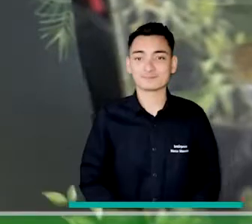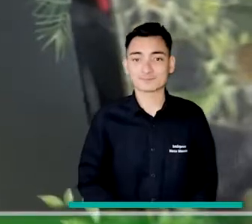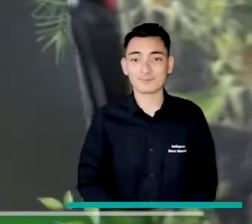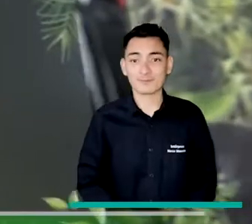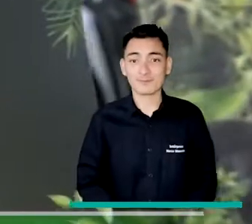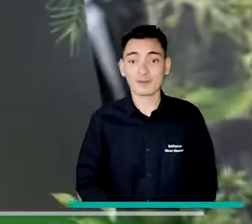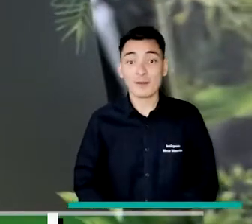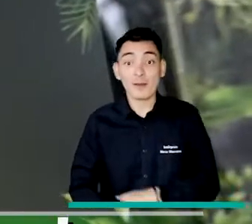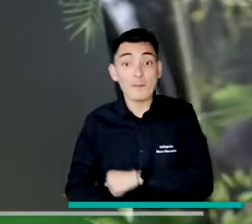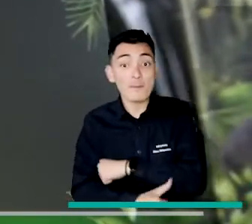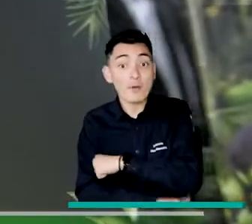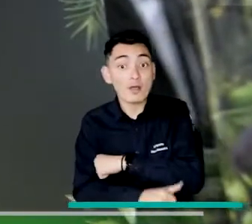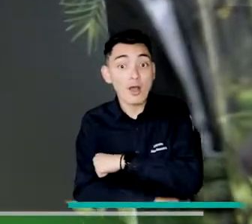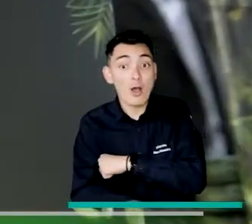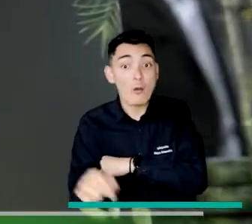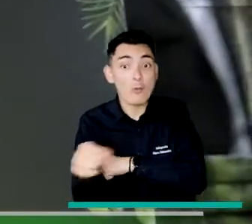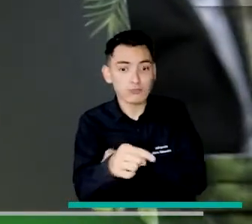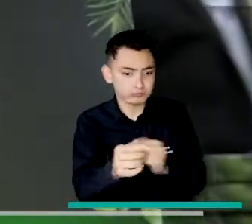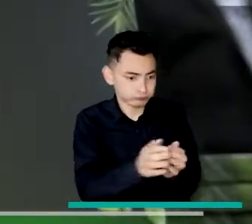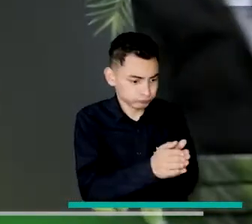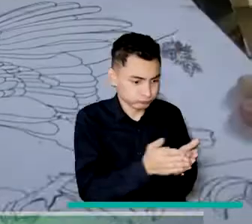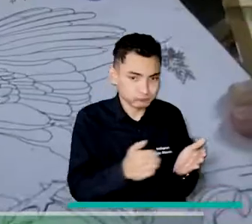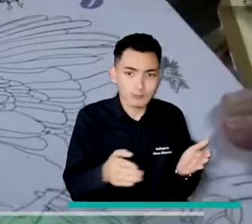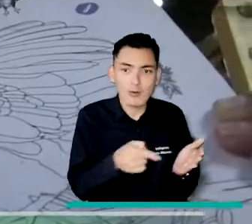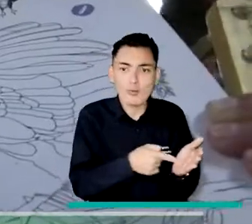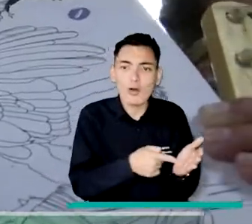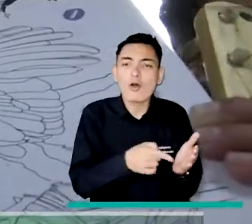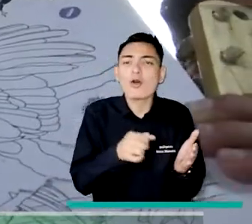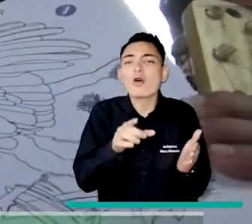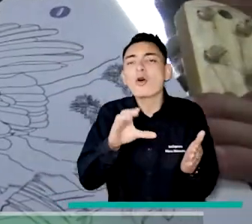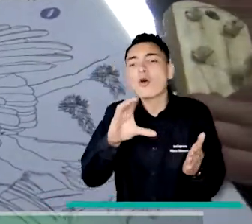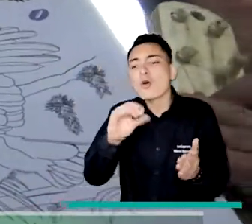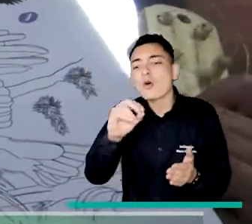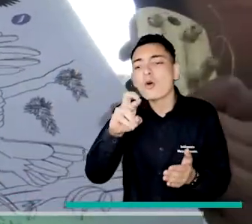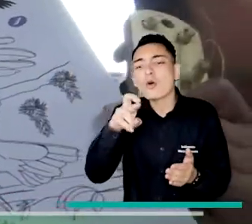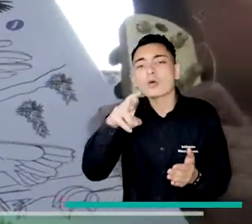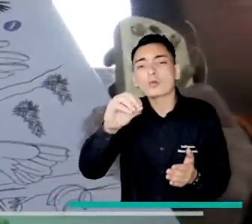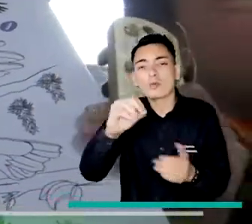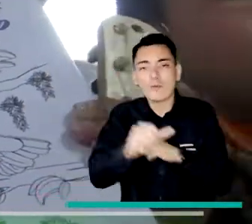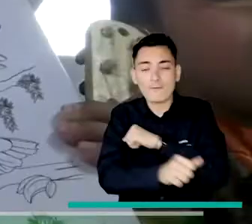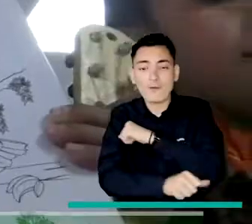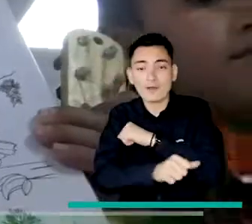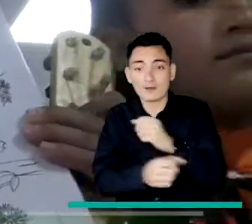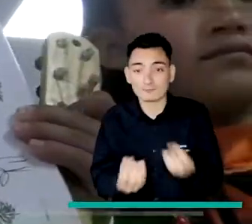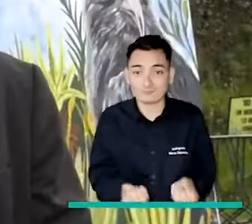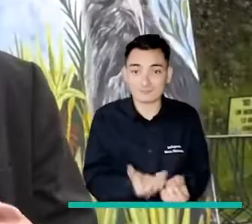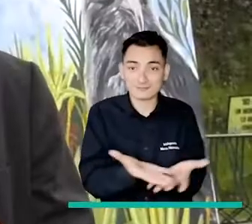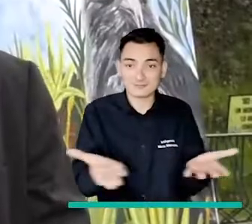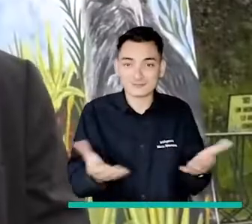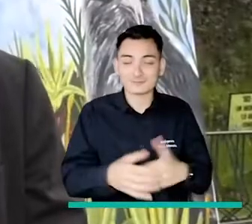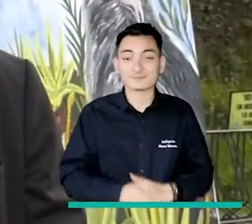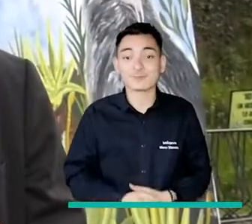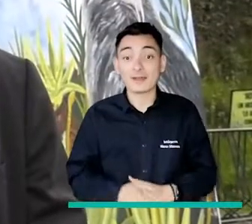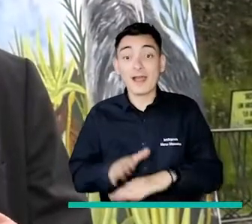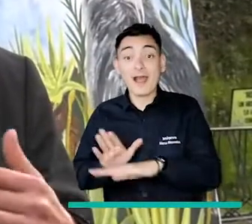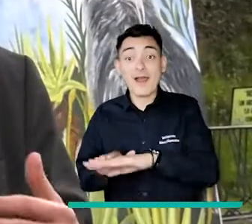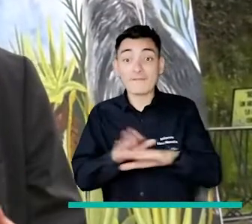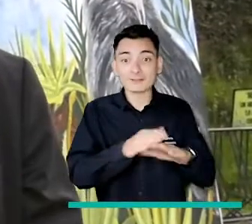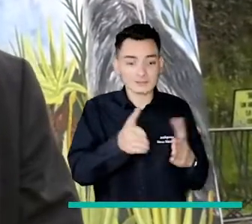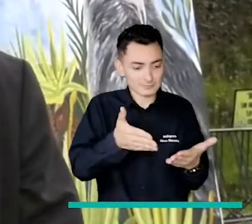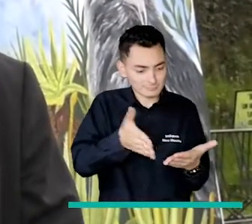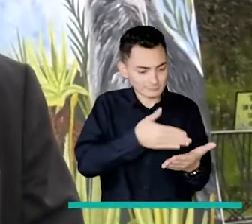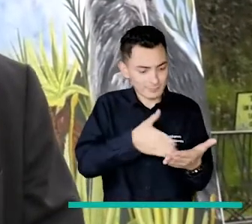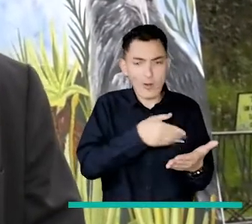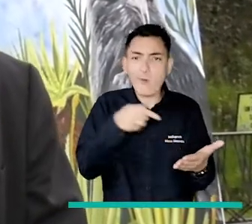Boyacá paraíso natural es la cartilla que entregó Corpo Boyacá a la comunidad del departamento y el país Este escenario de